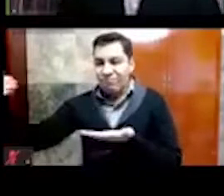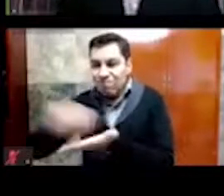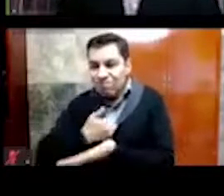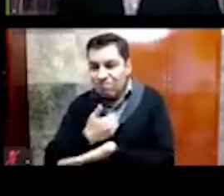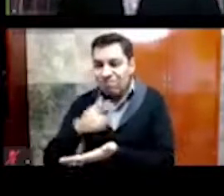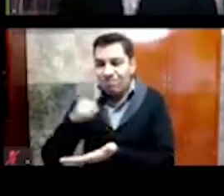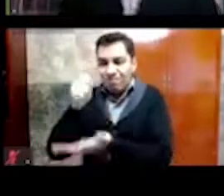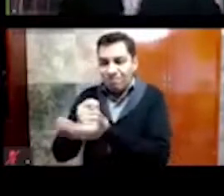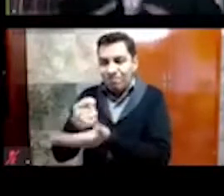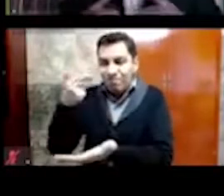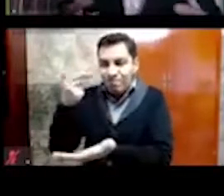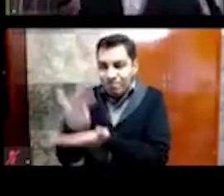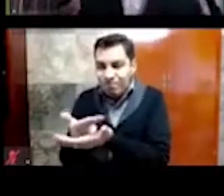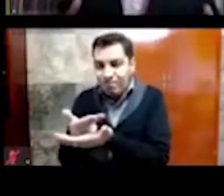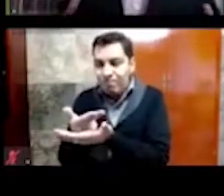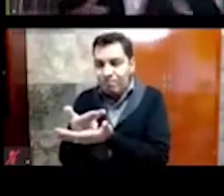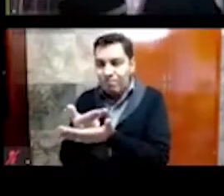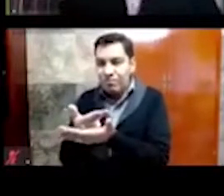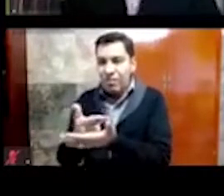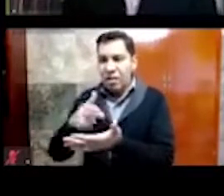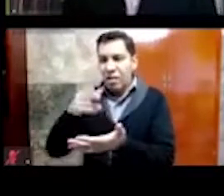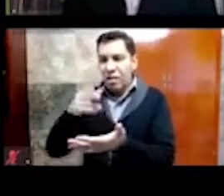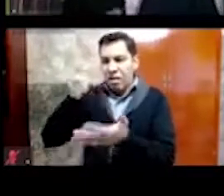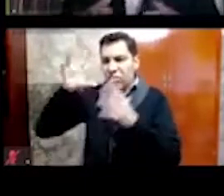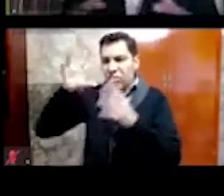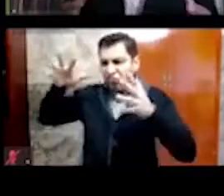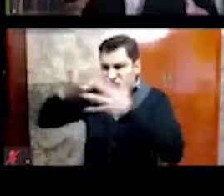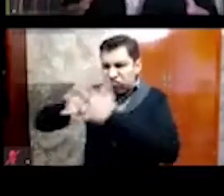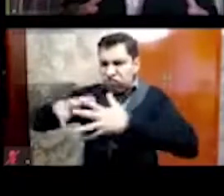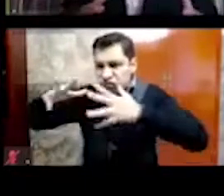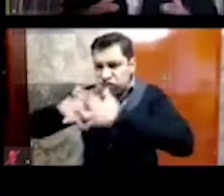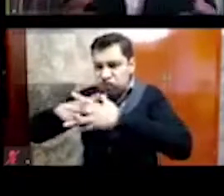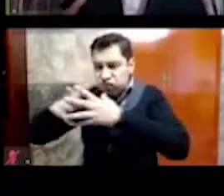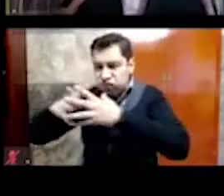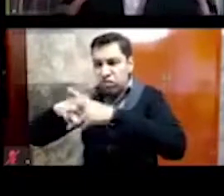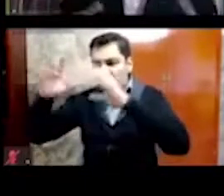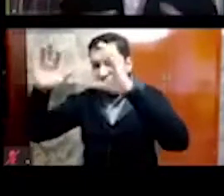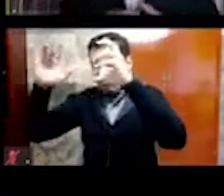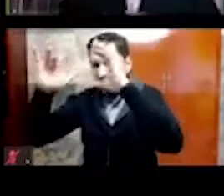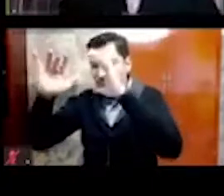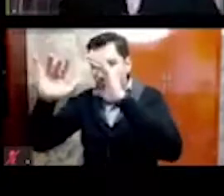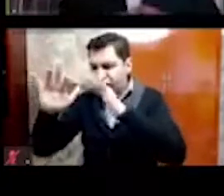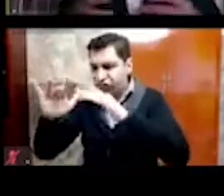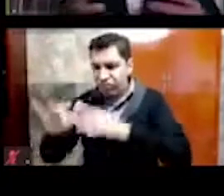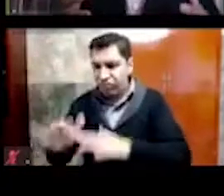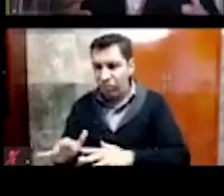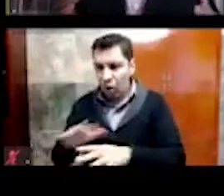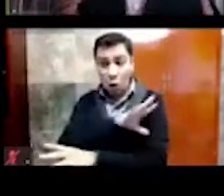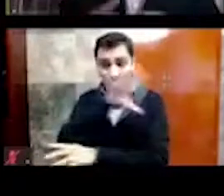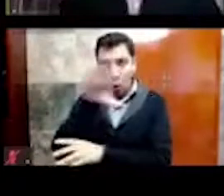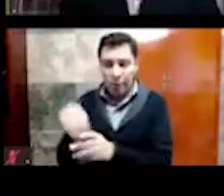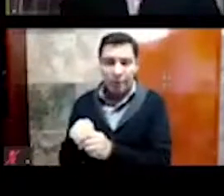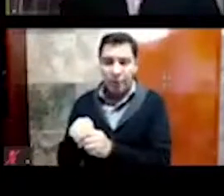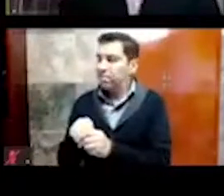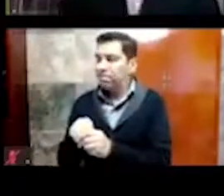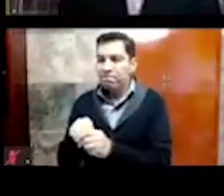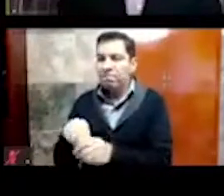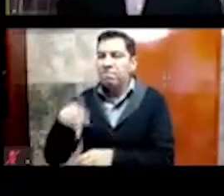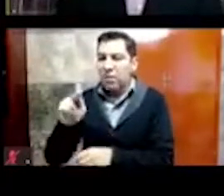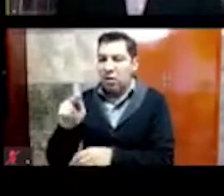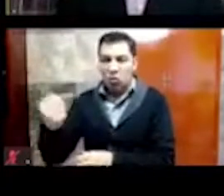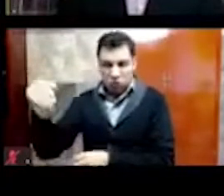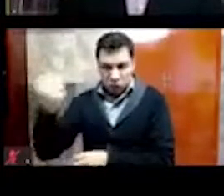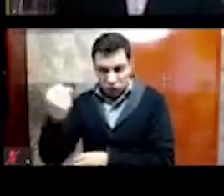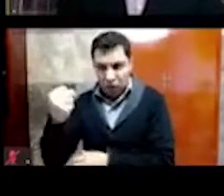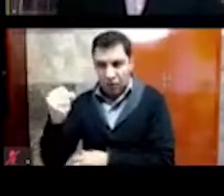Tenochtitlán, y que finalmente la destruyen, no la destruyeron totalmente, pero sí hubo una destrucción muy fuerte,